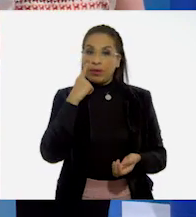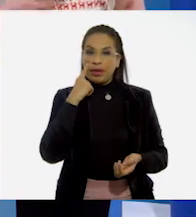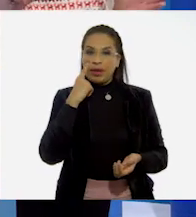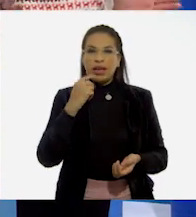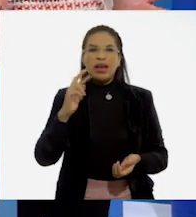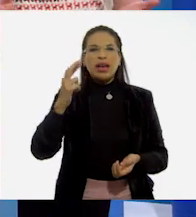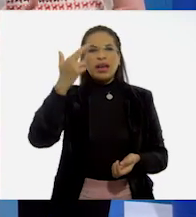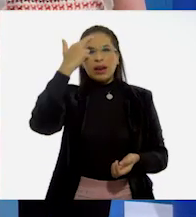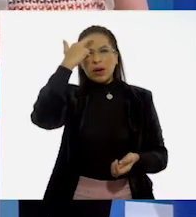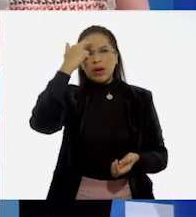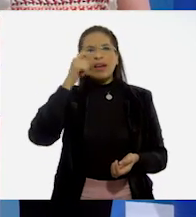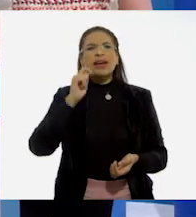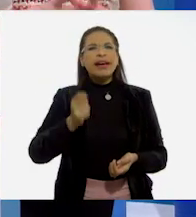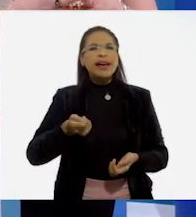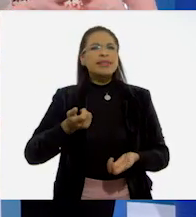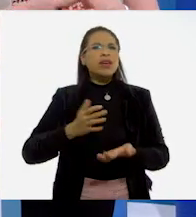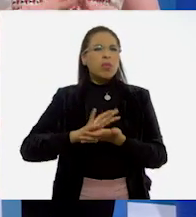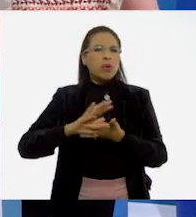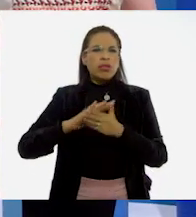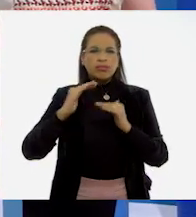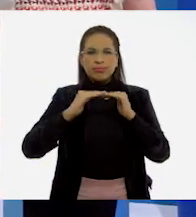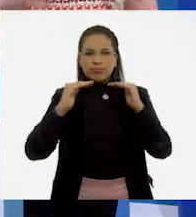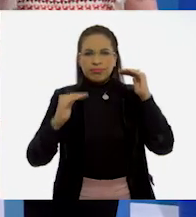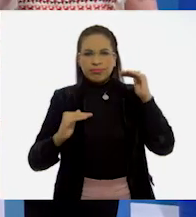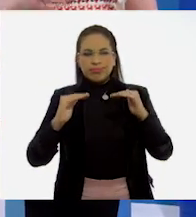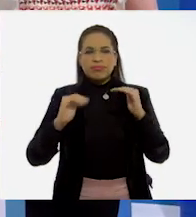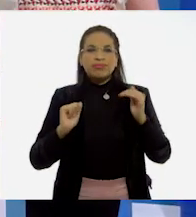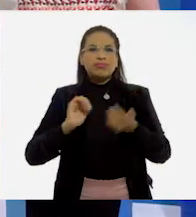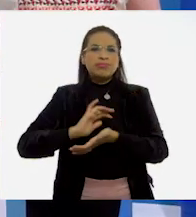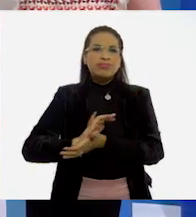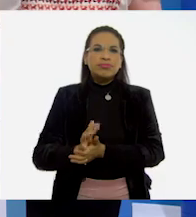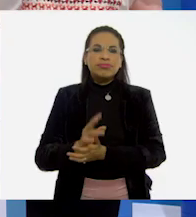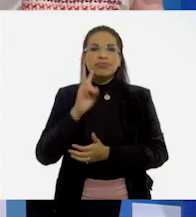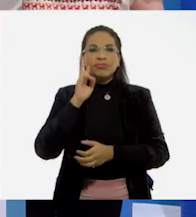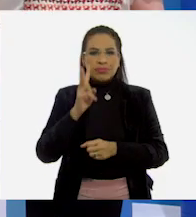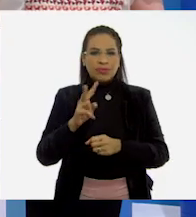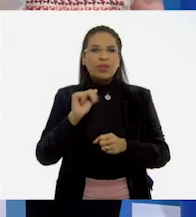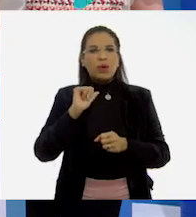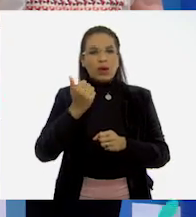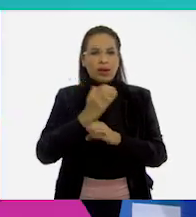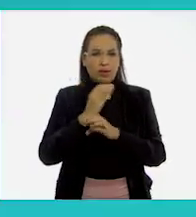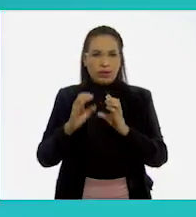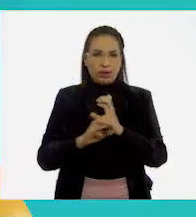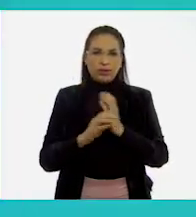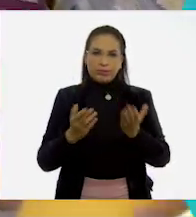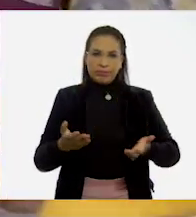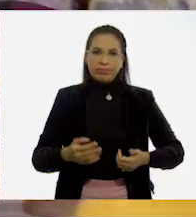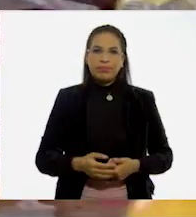recordar qué es la desigualdad y la discriminación, los invito a ver la siguiente situación.